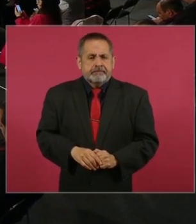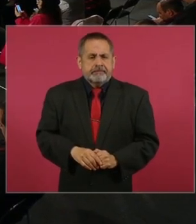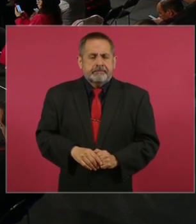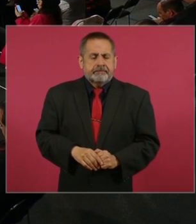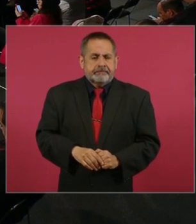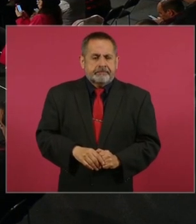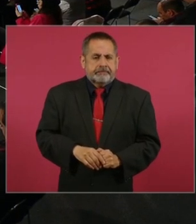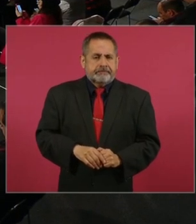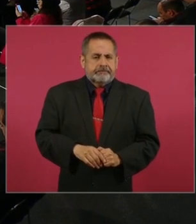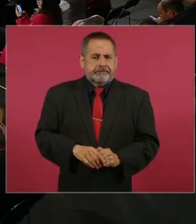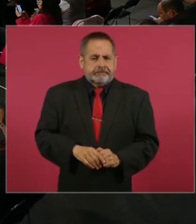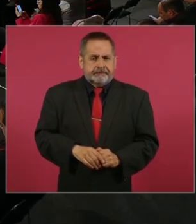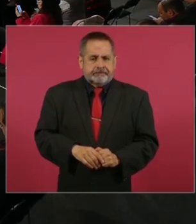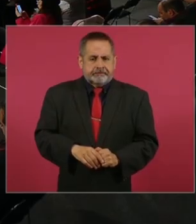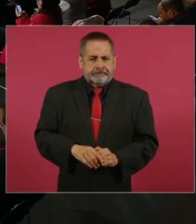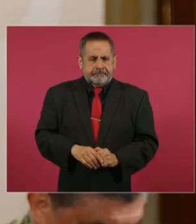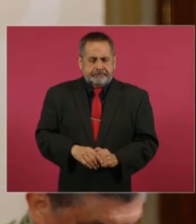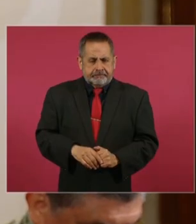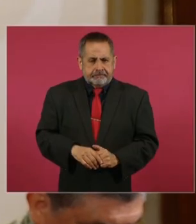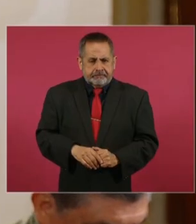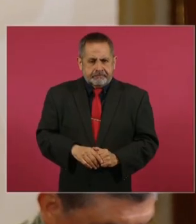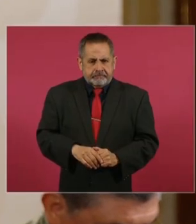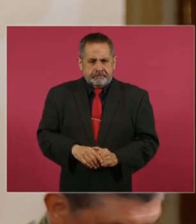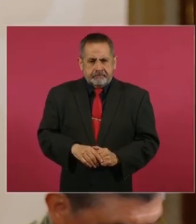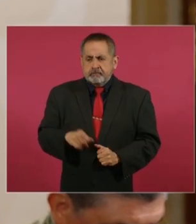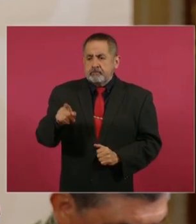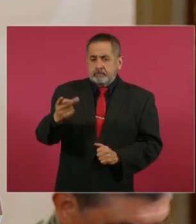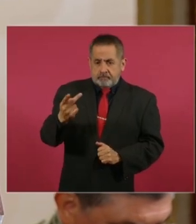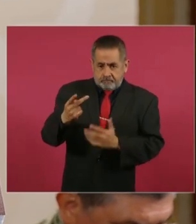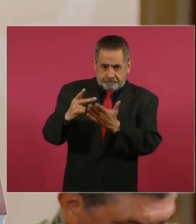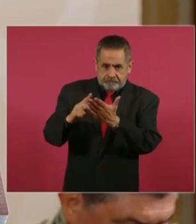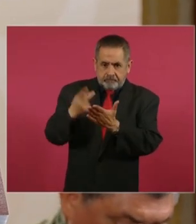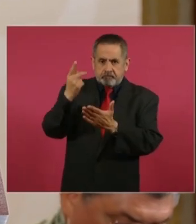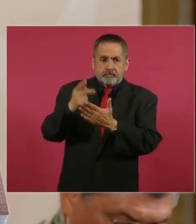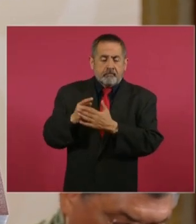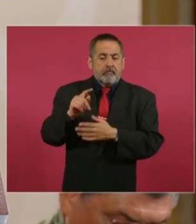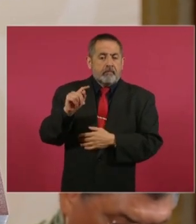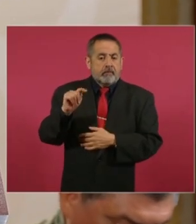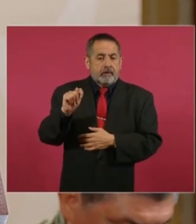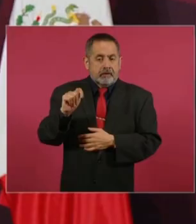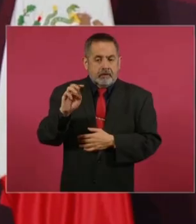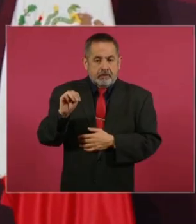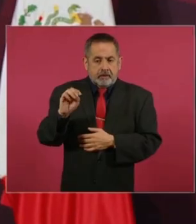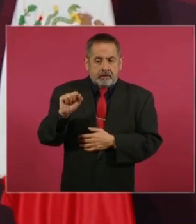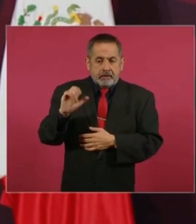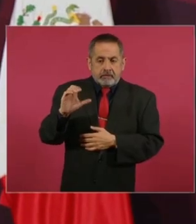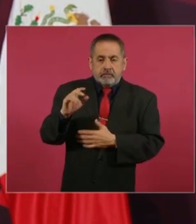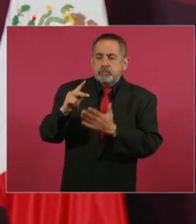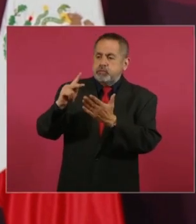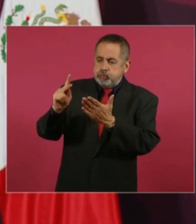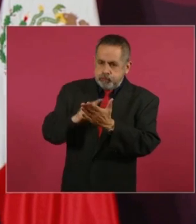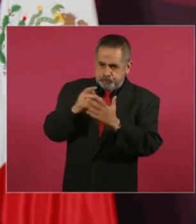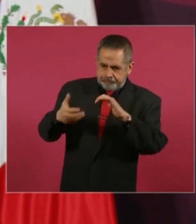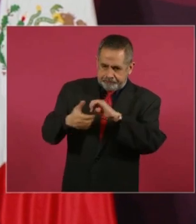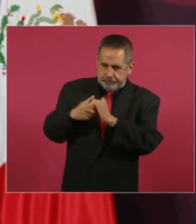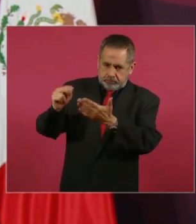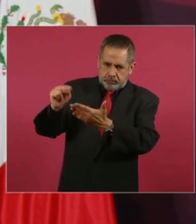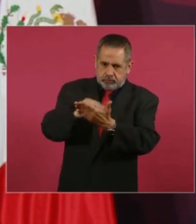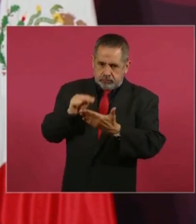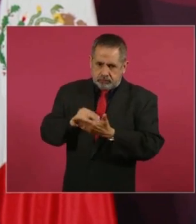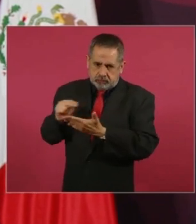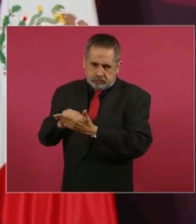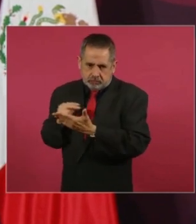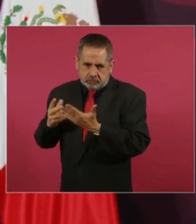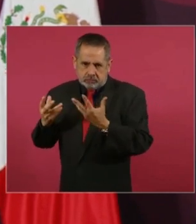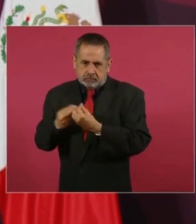a suscribir, a firmar el tratado comercial, que eso